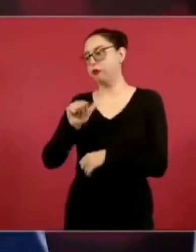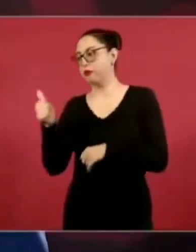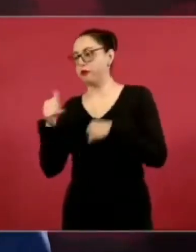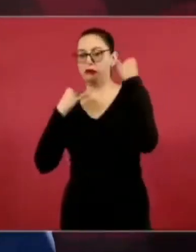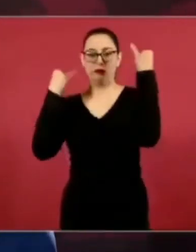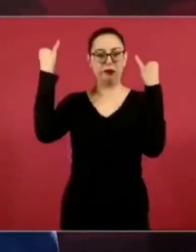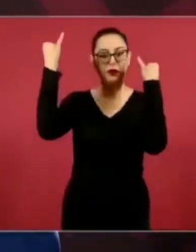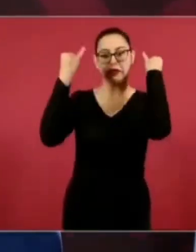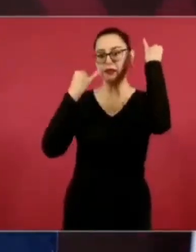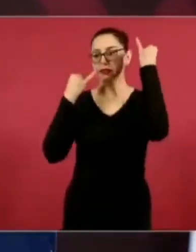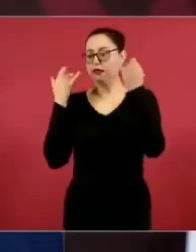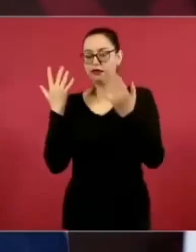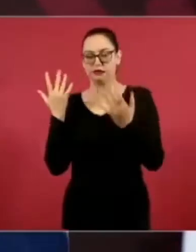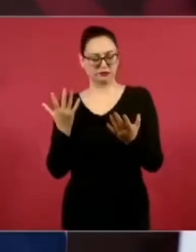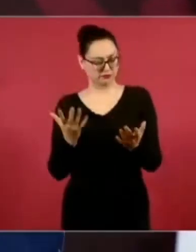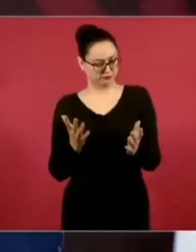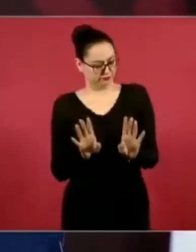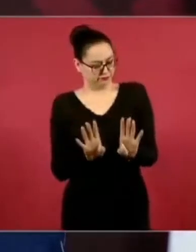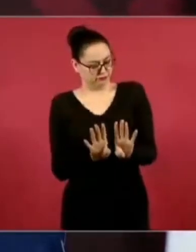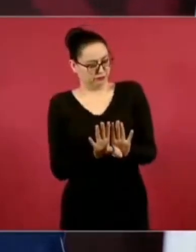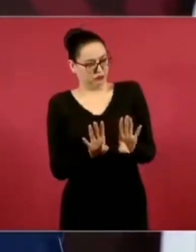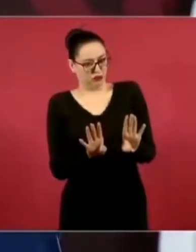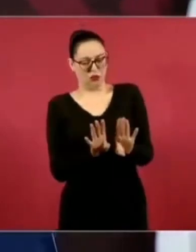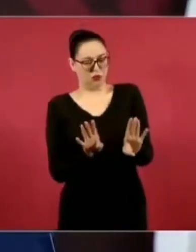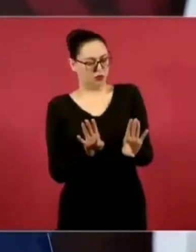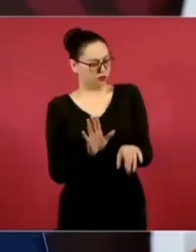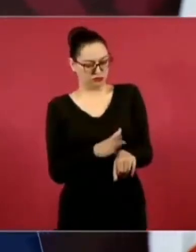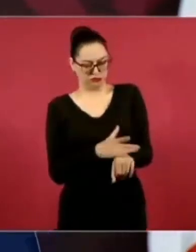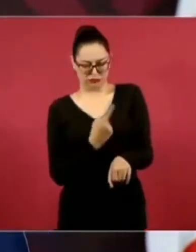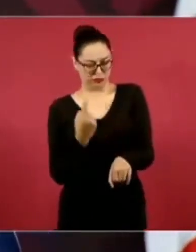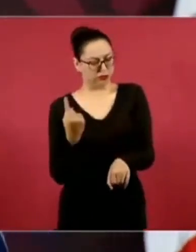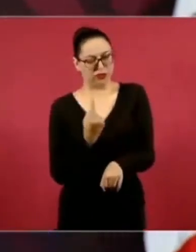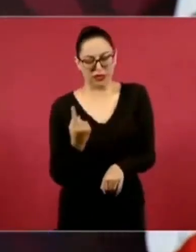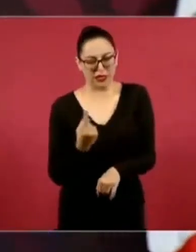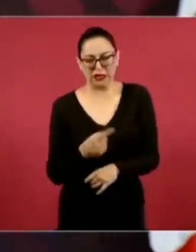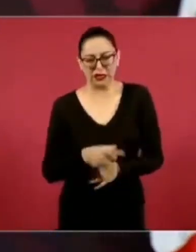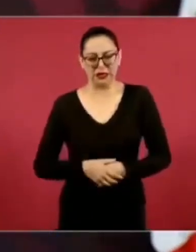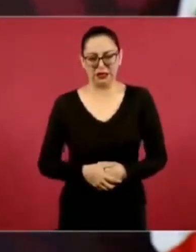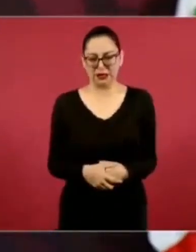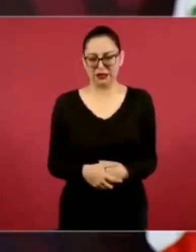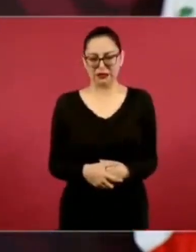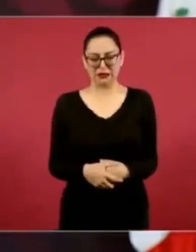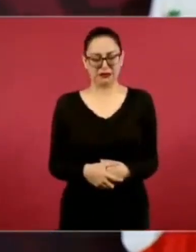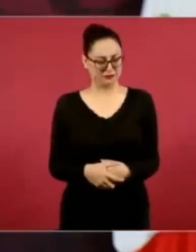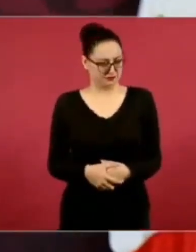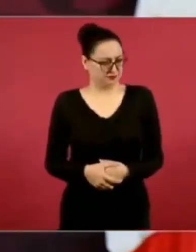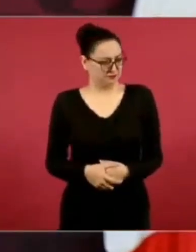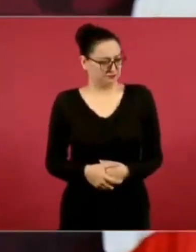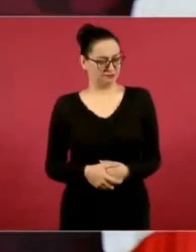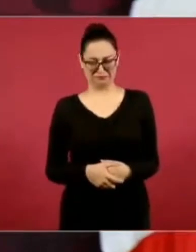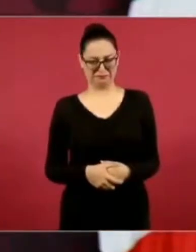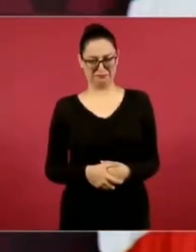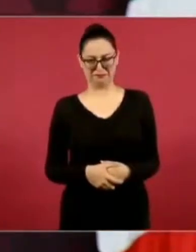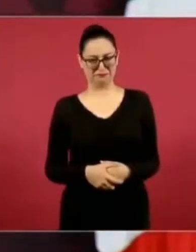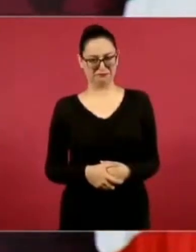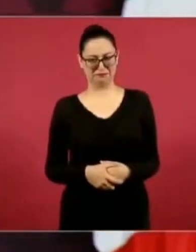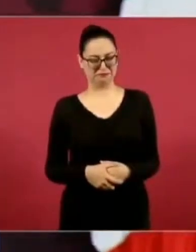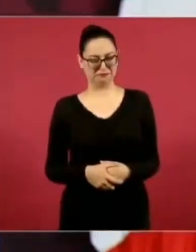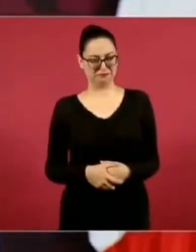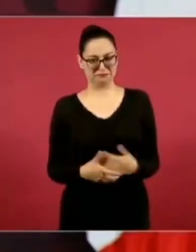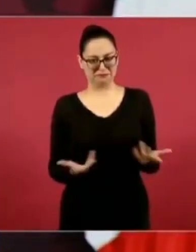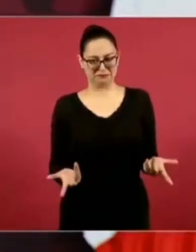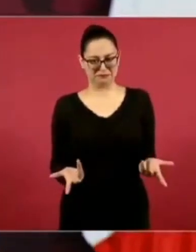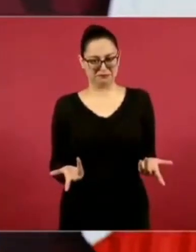y además desde cuándo, por qué no volvemos a poner